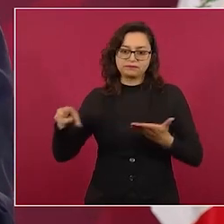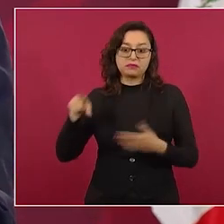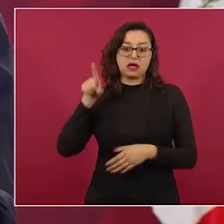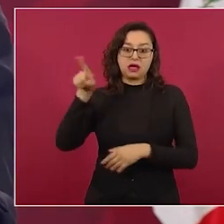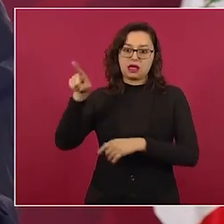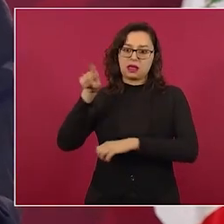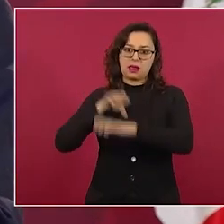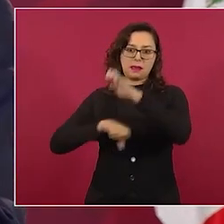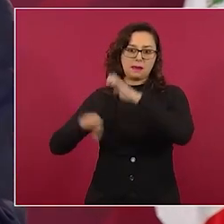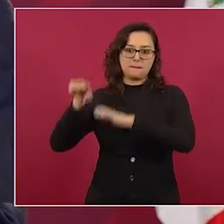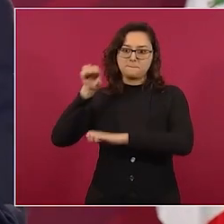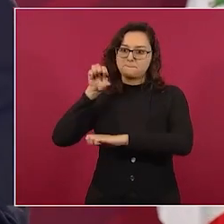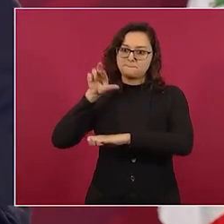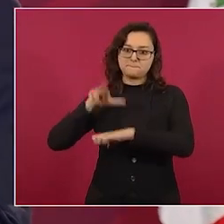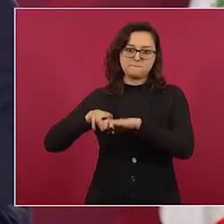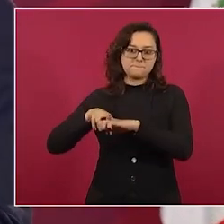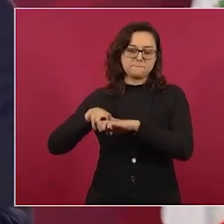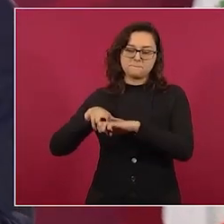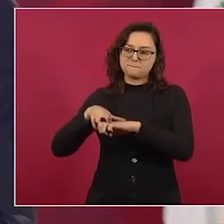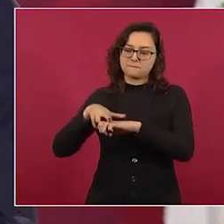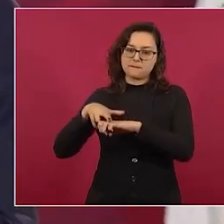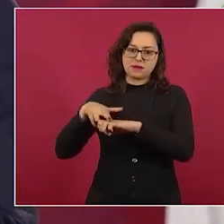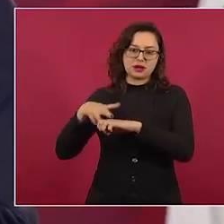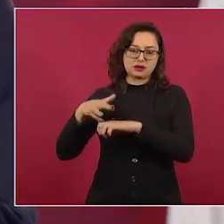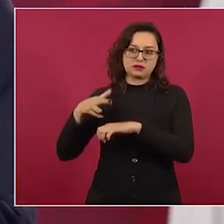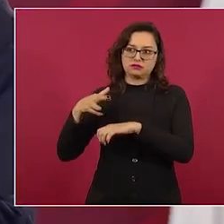en ese ramo